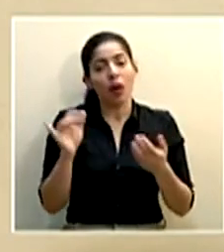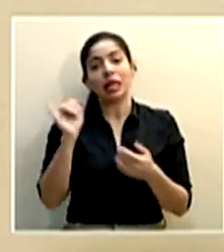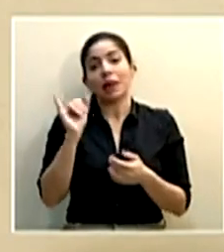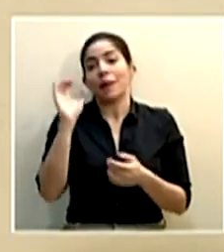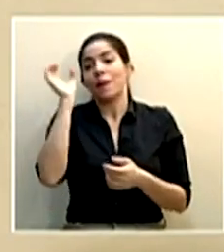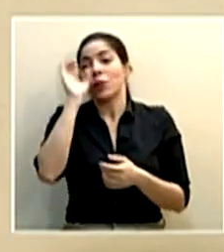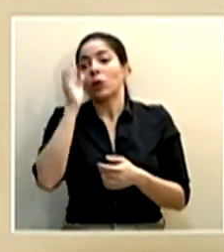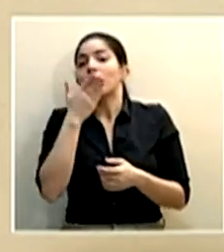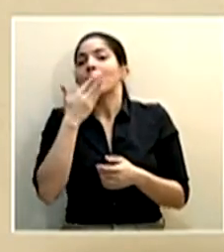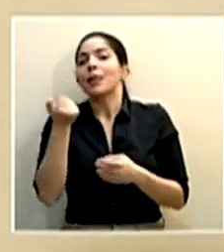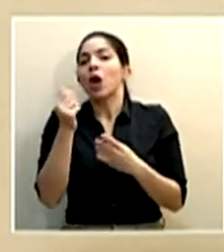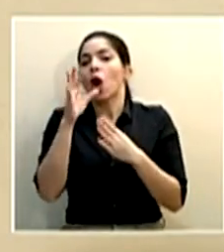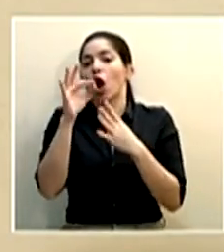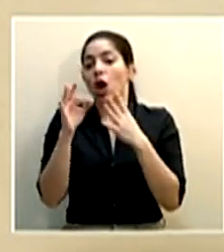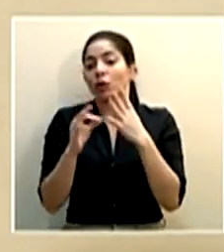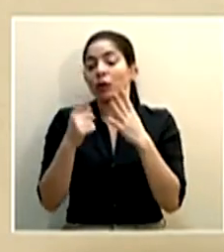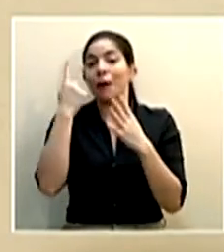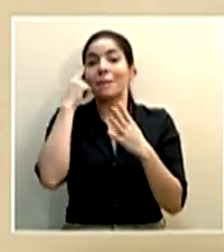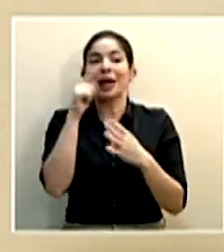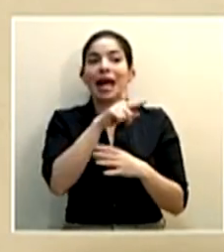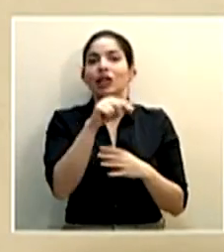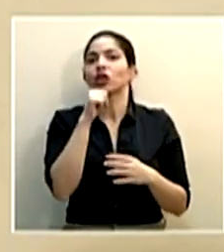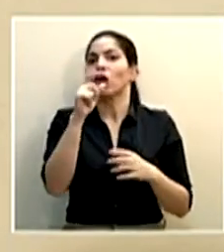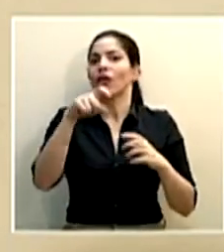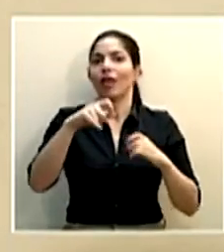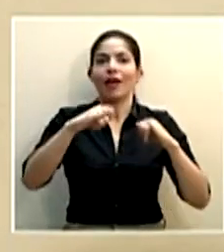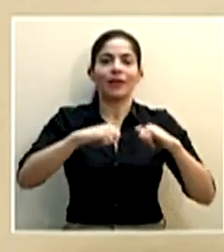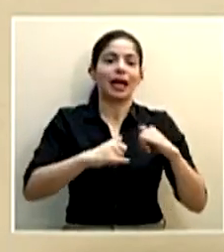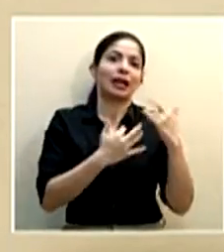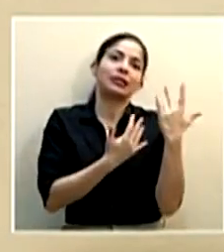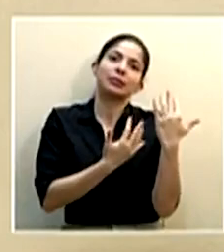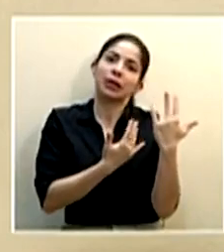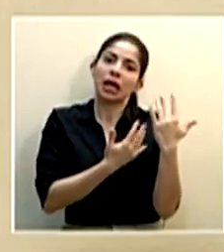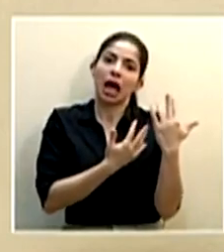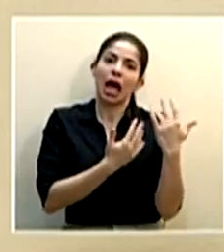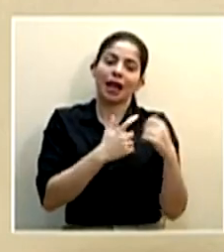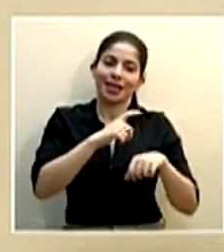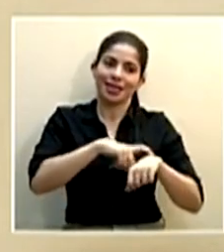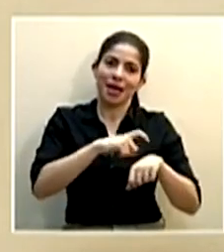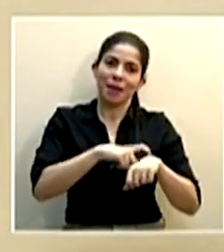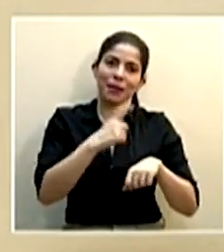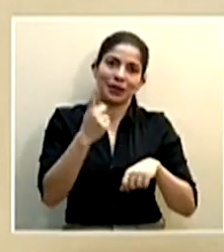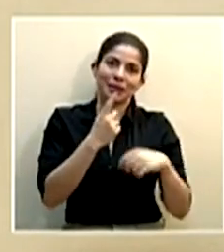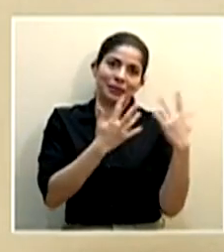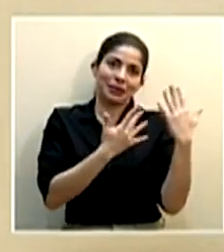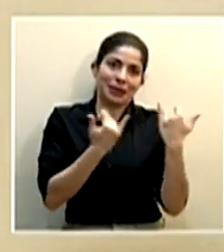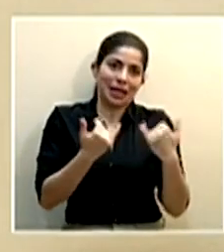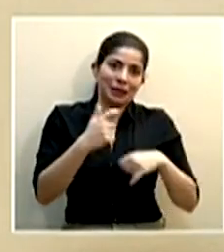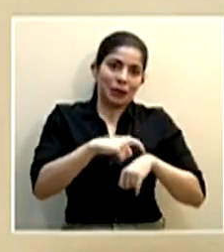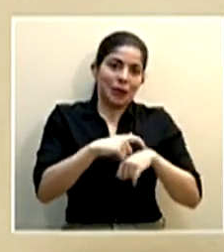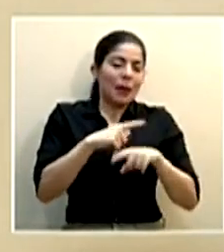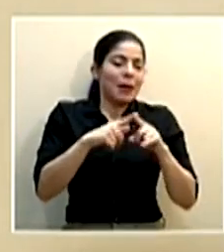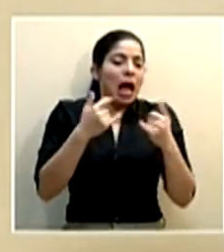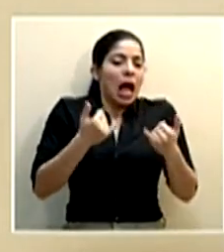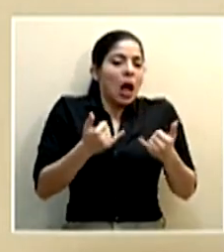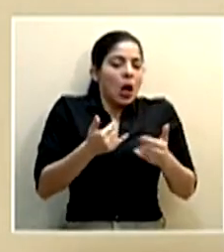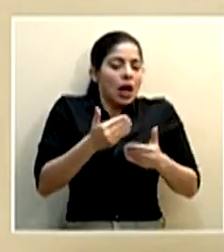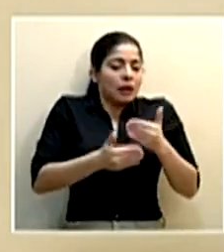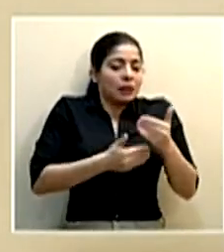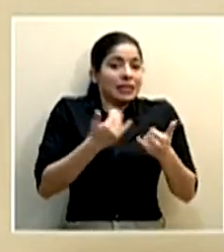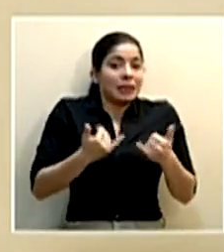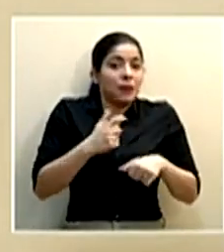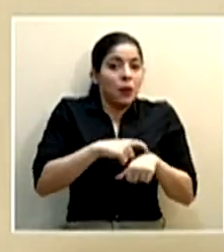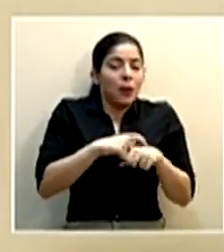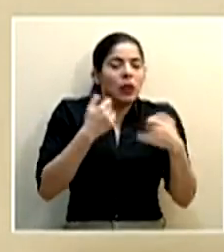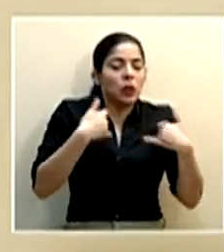buscando las mejores alternativas para que ni siquiera tengan que esperar eventualmente el tiempo que tienen que estar esperando en ese momento pero todo eso está en ese momento